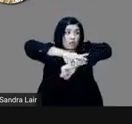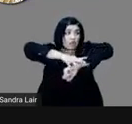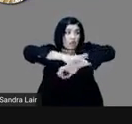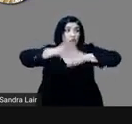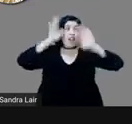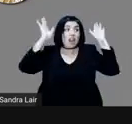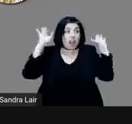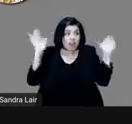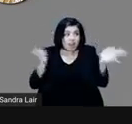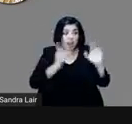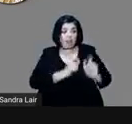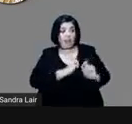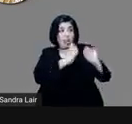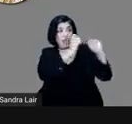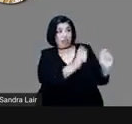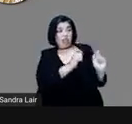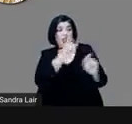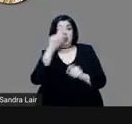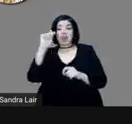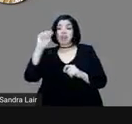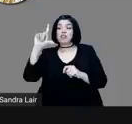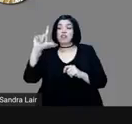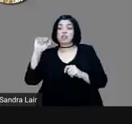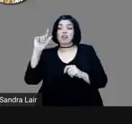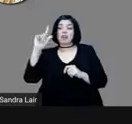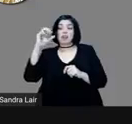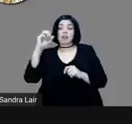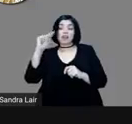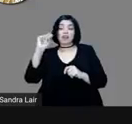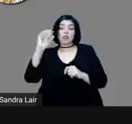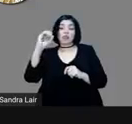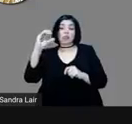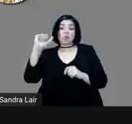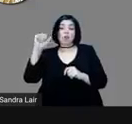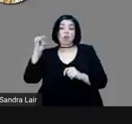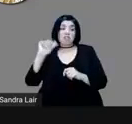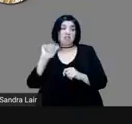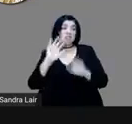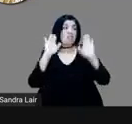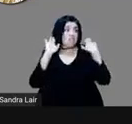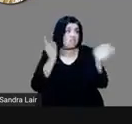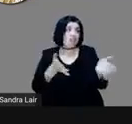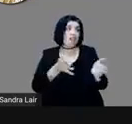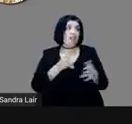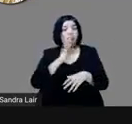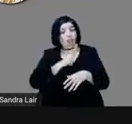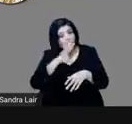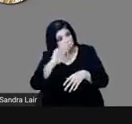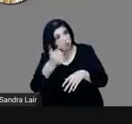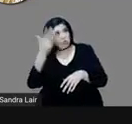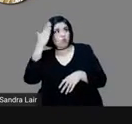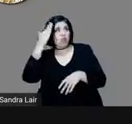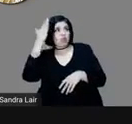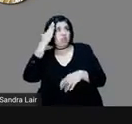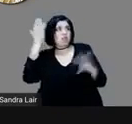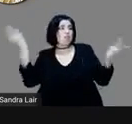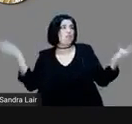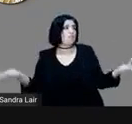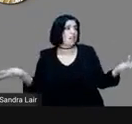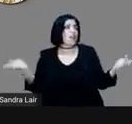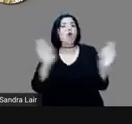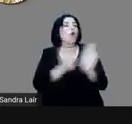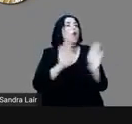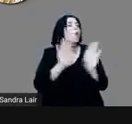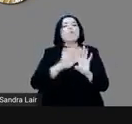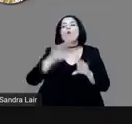de Tlatuani a las huestes mexicas. Es decir, que Montezuma ha sido hecho a un